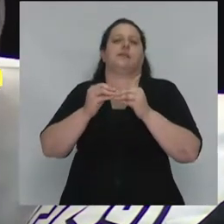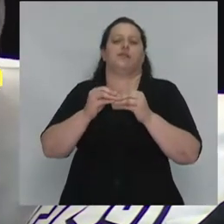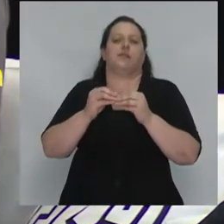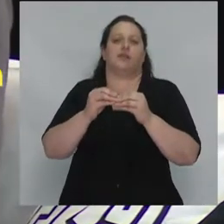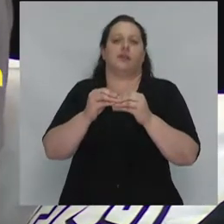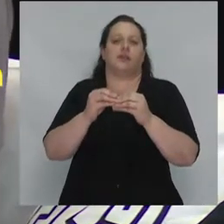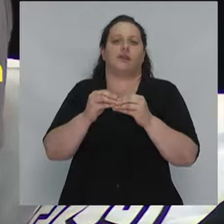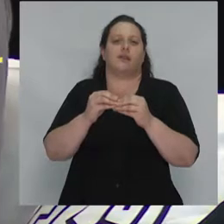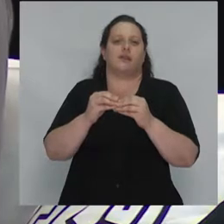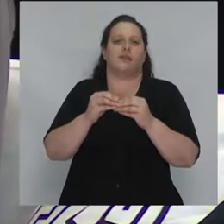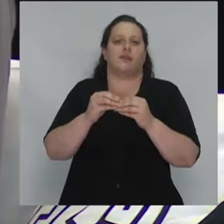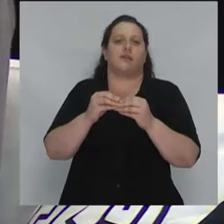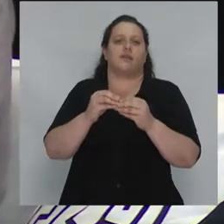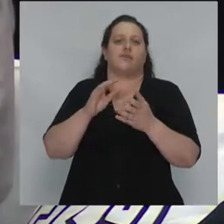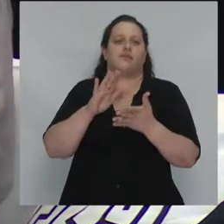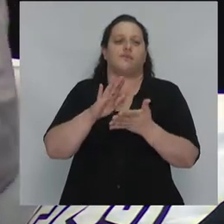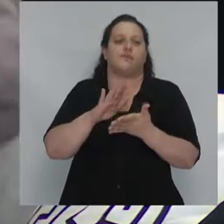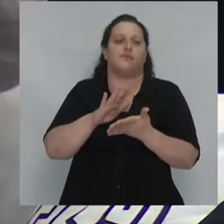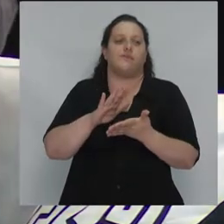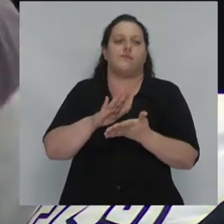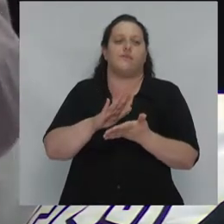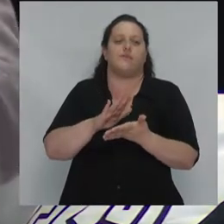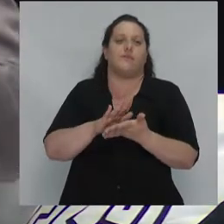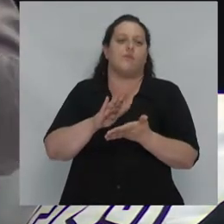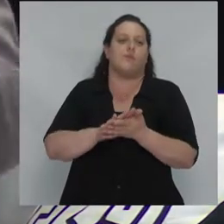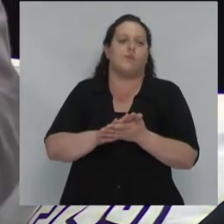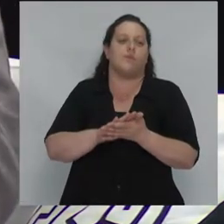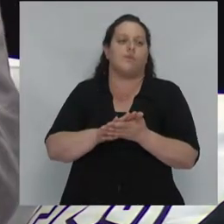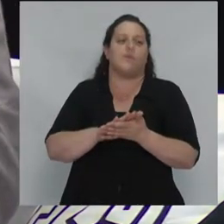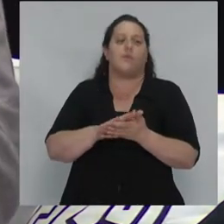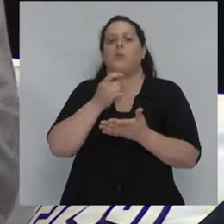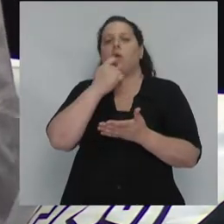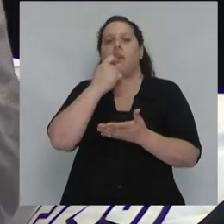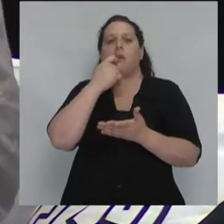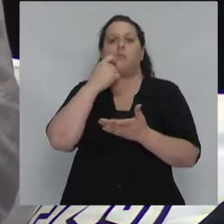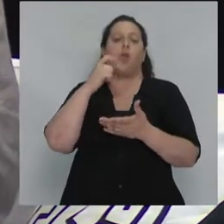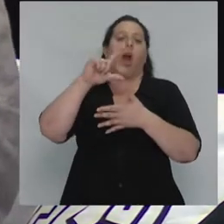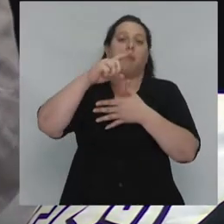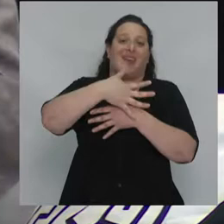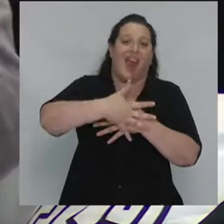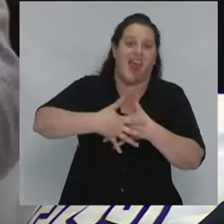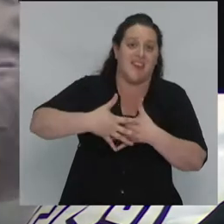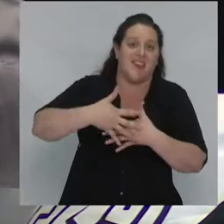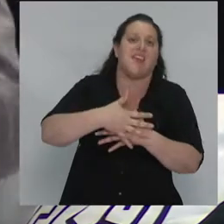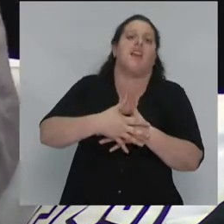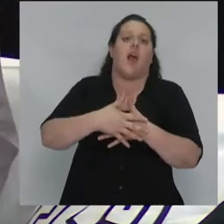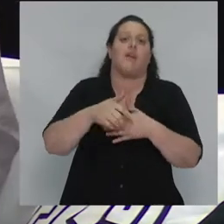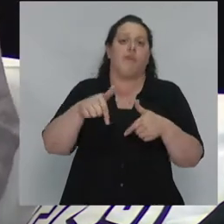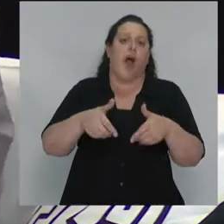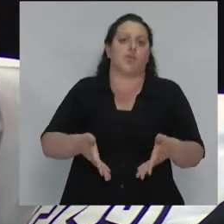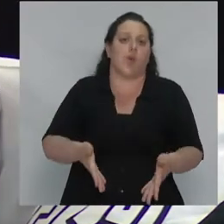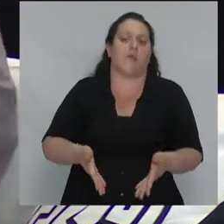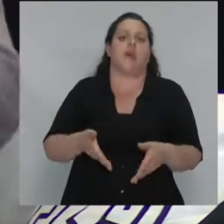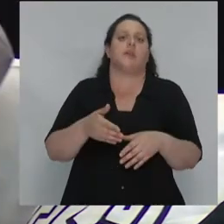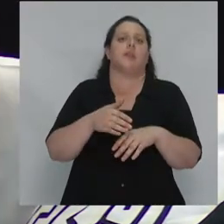neoliberal como Alena en América Latina anteriormente la